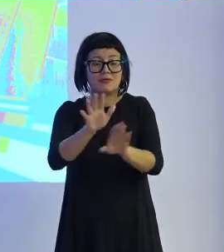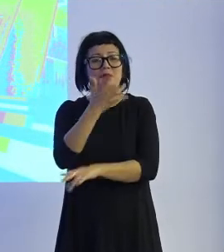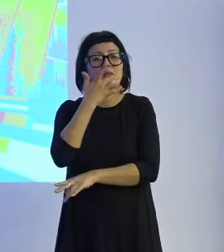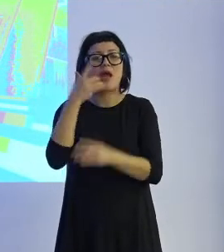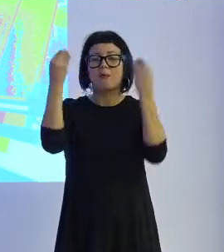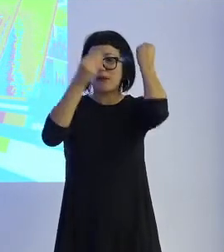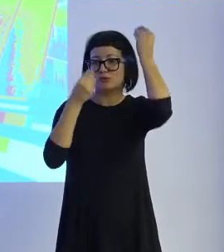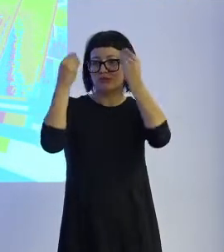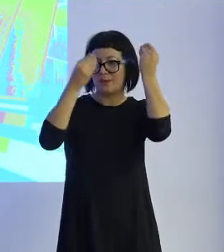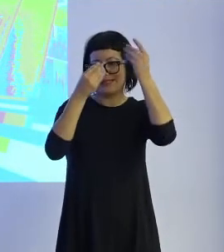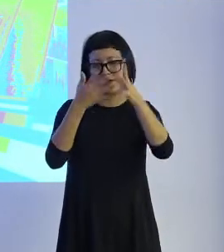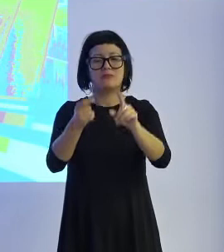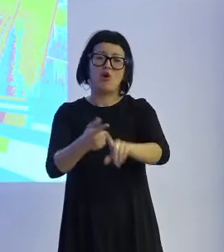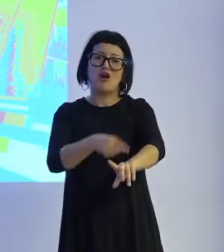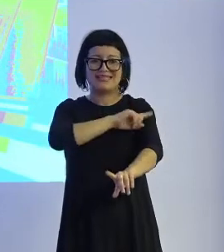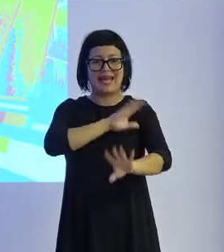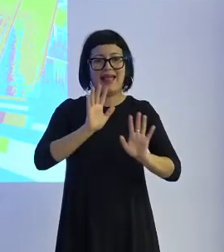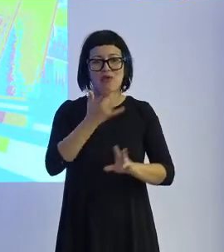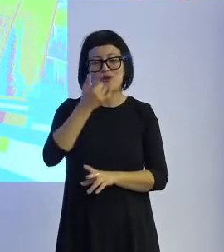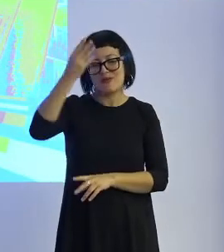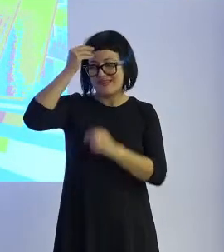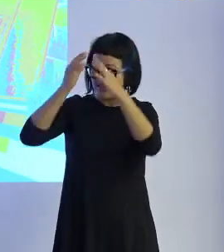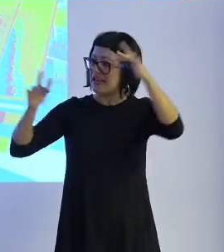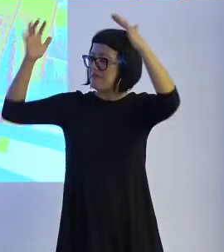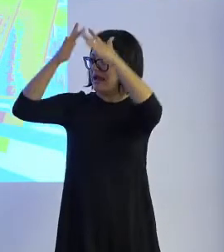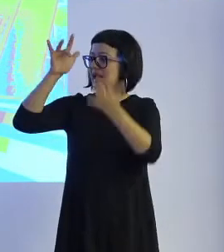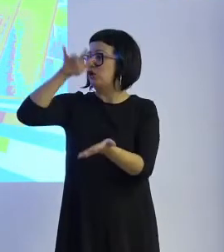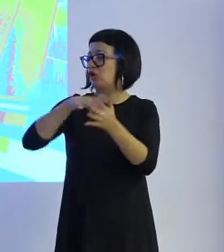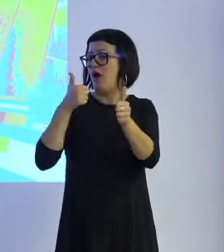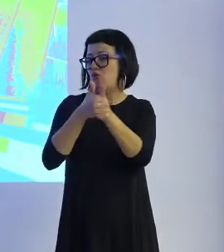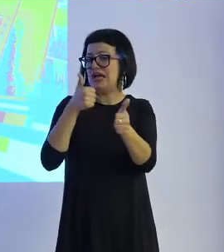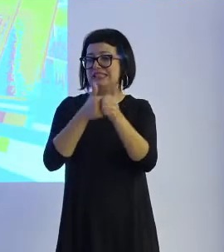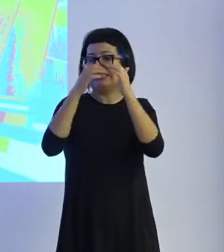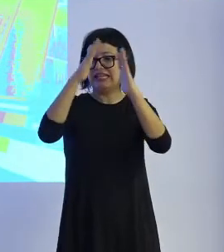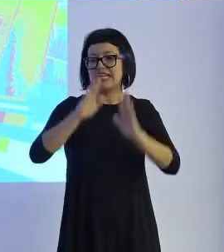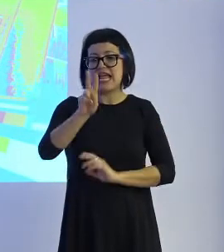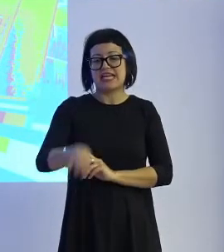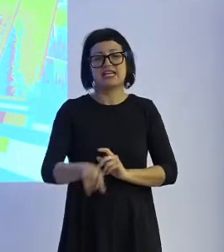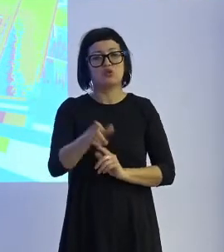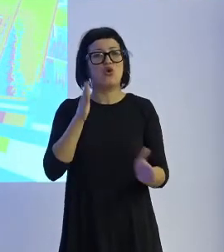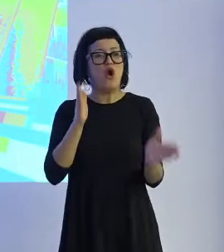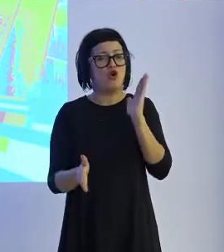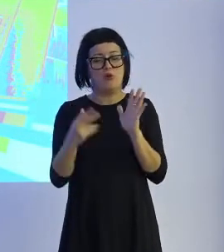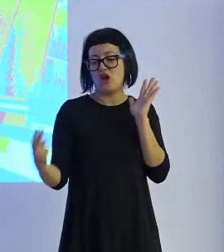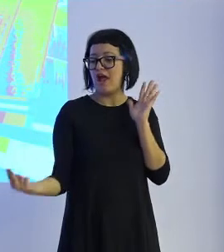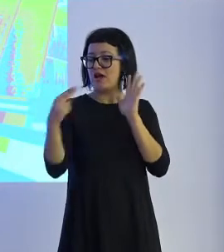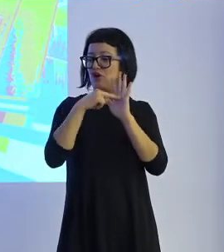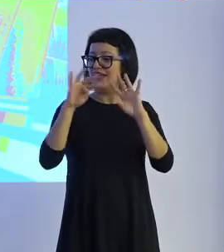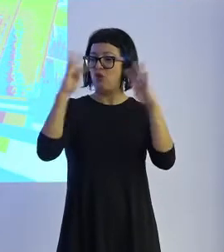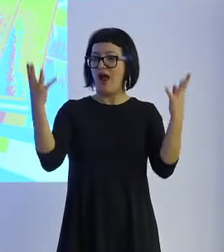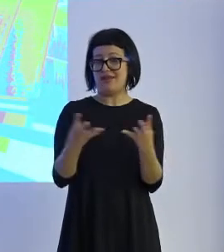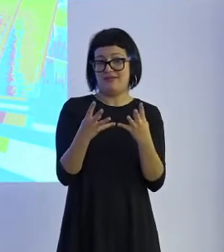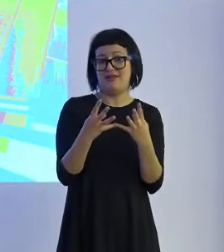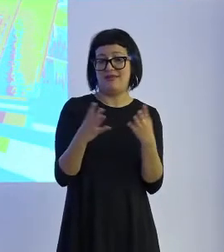ejercicio llevado al extremo. Imaginemos que tenemos un asistente doméstico, que es un robot, que está conectado a internet